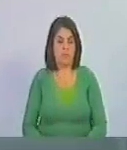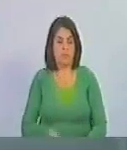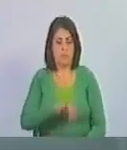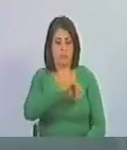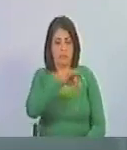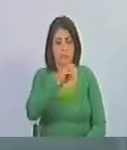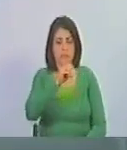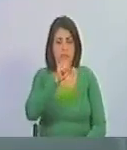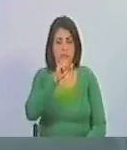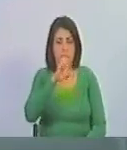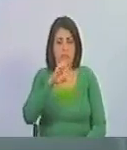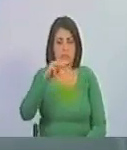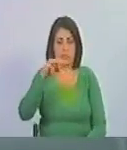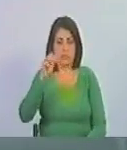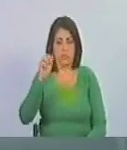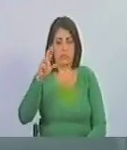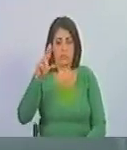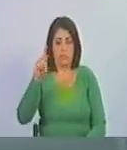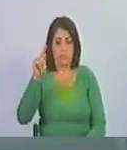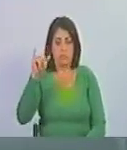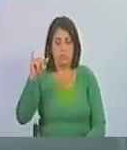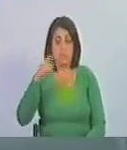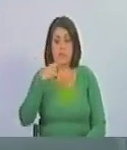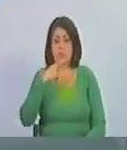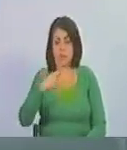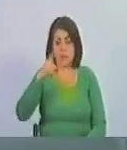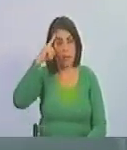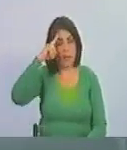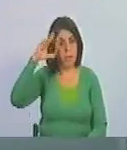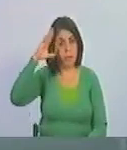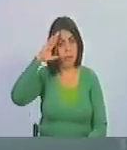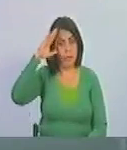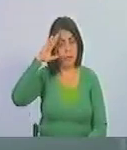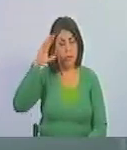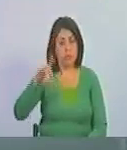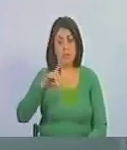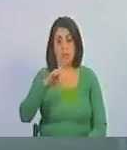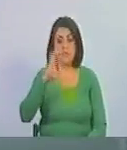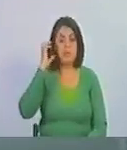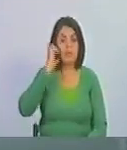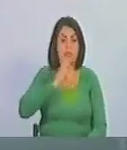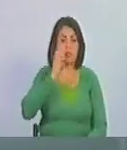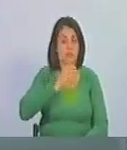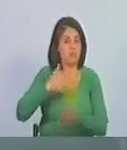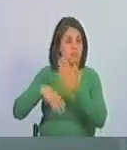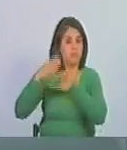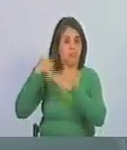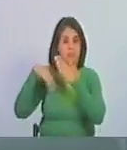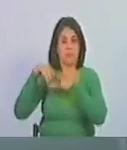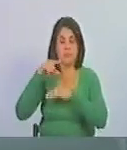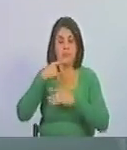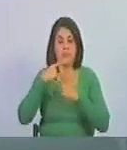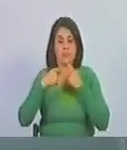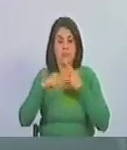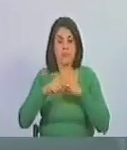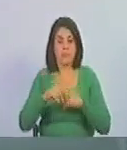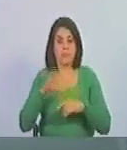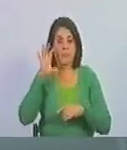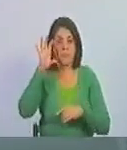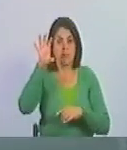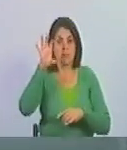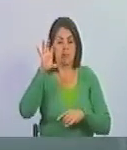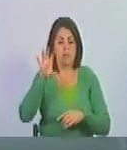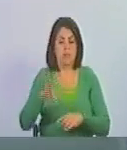José Martín que en su momento e inspirador de Fidel Castro para su momento. Patria